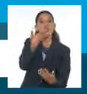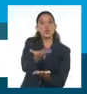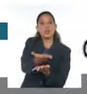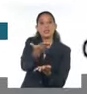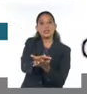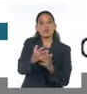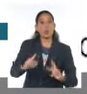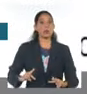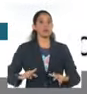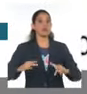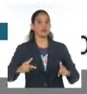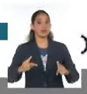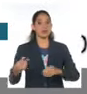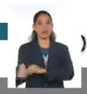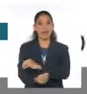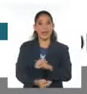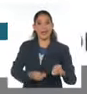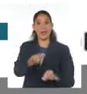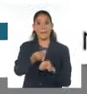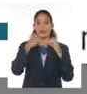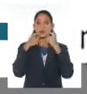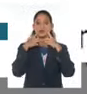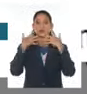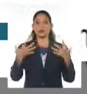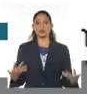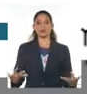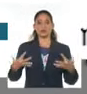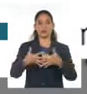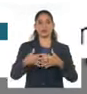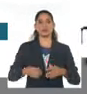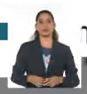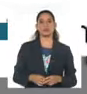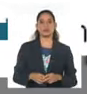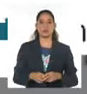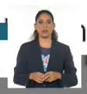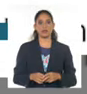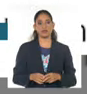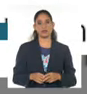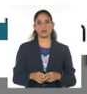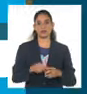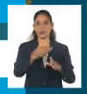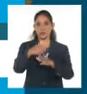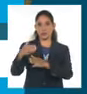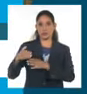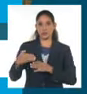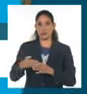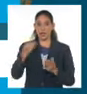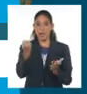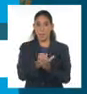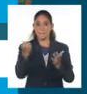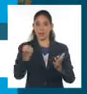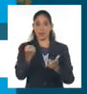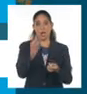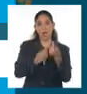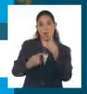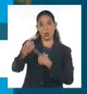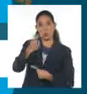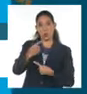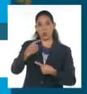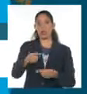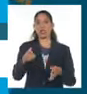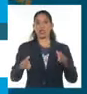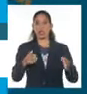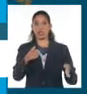corregido debido a que sólo beneficia occidente el pacto consiguió la aprobación en la primera jornada de la cumbre del futuro